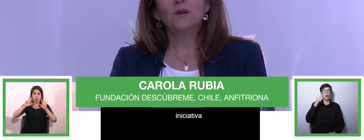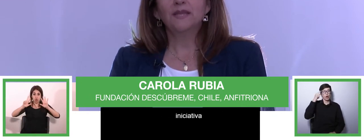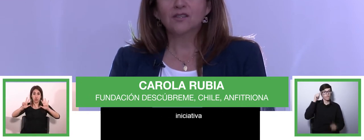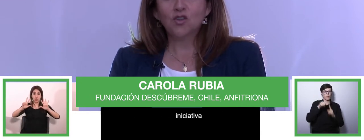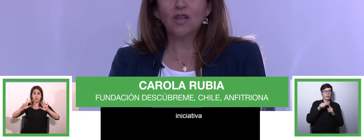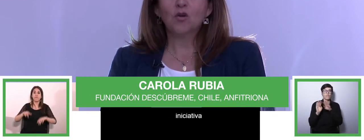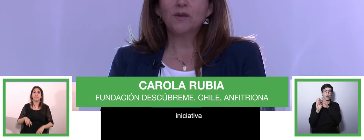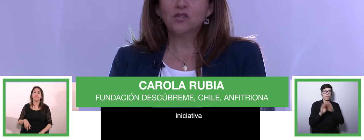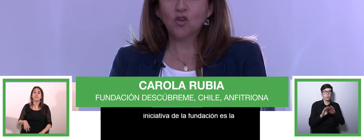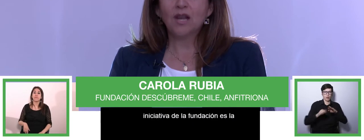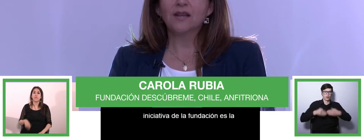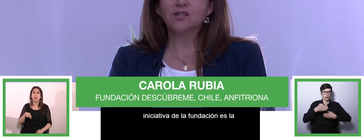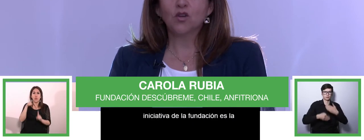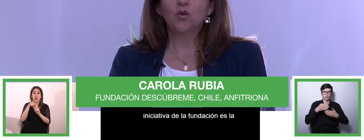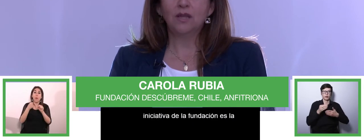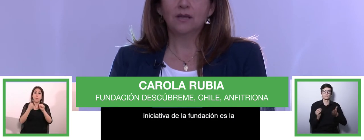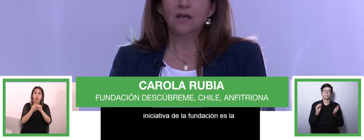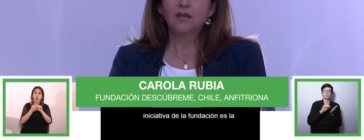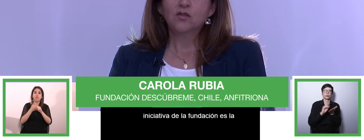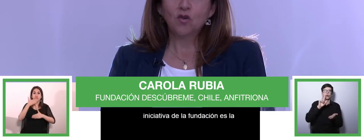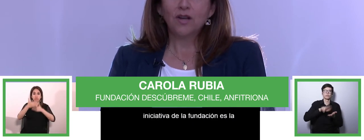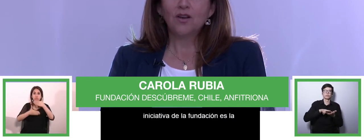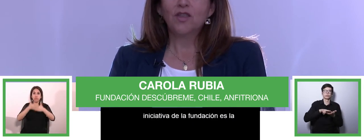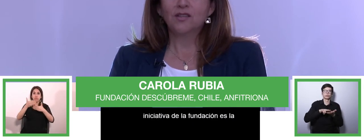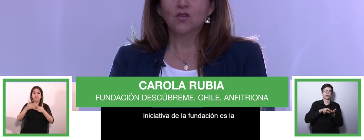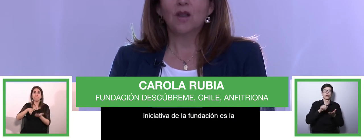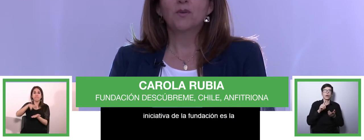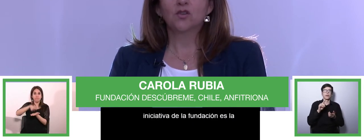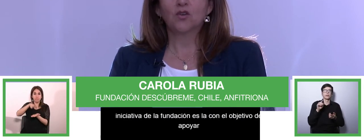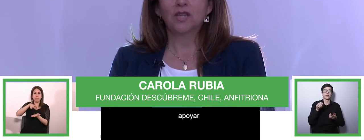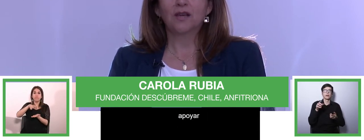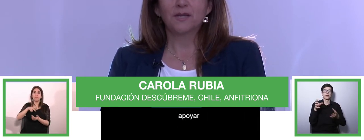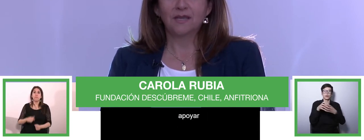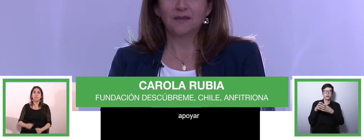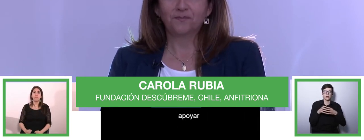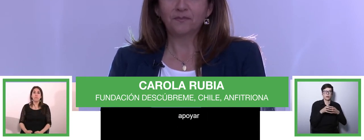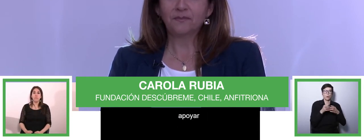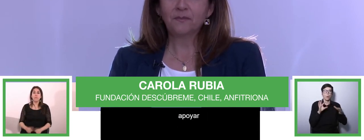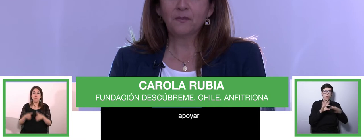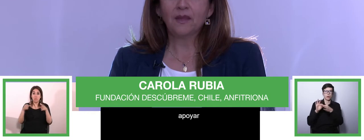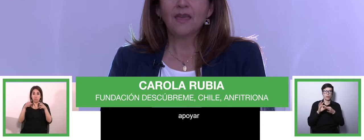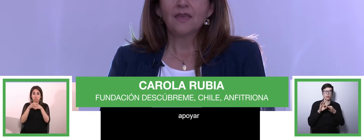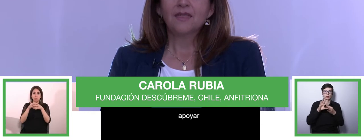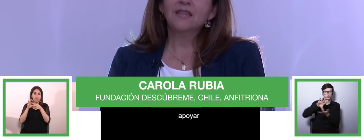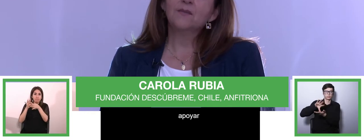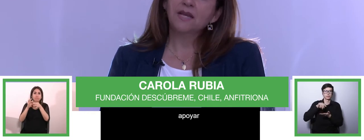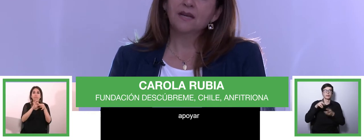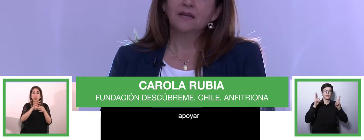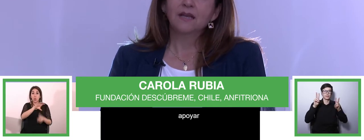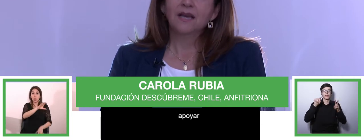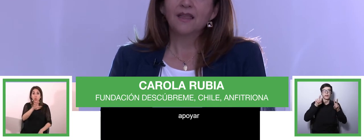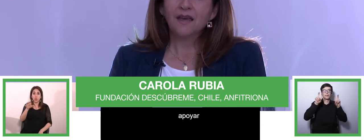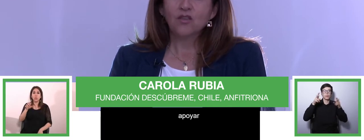la implementación de la Convención de las Naciones Unidas sobre los Derechos de las Personas con Discapacidad. De esta